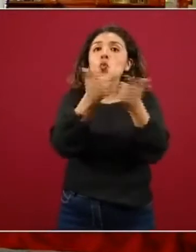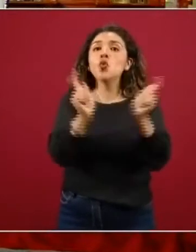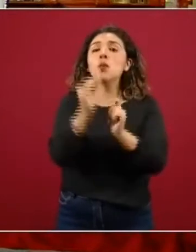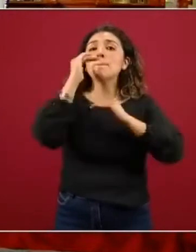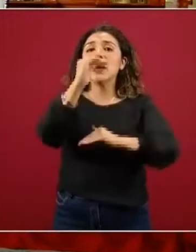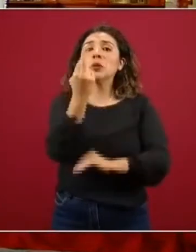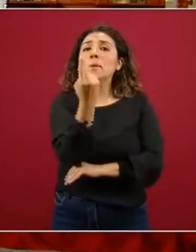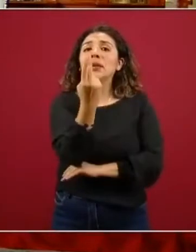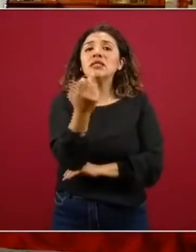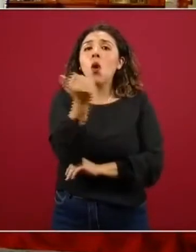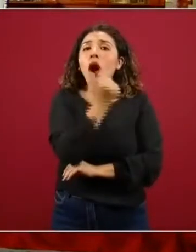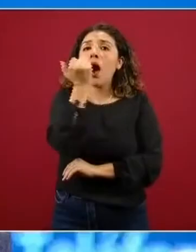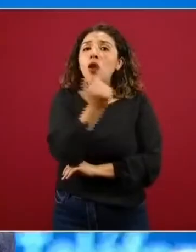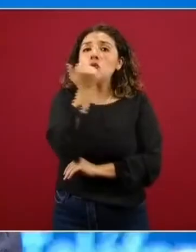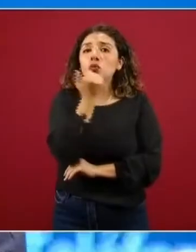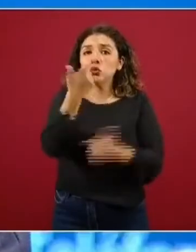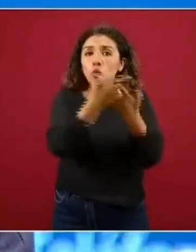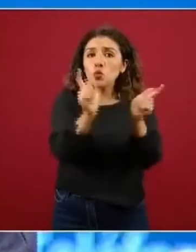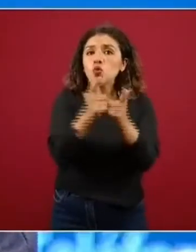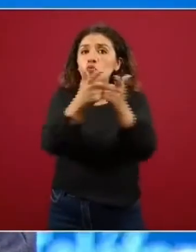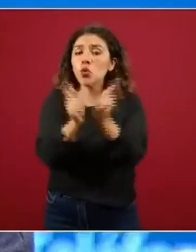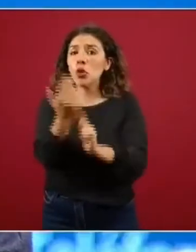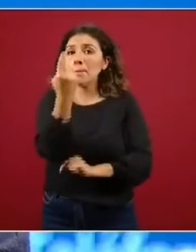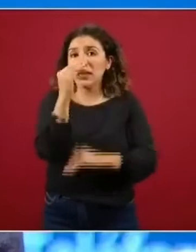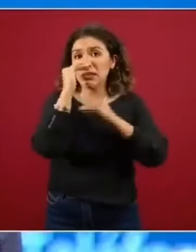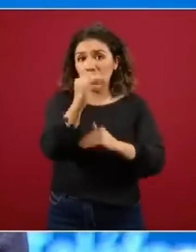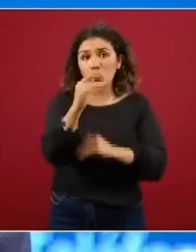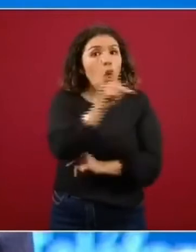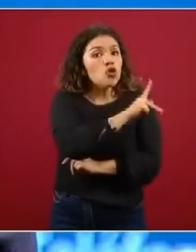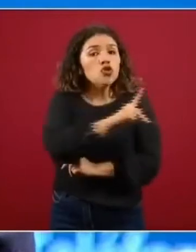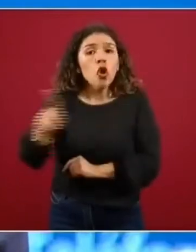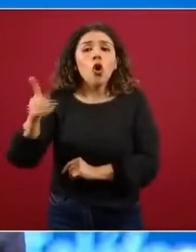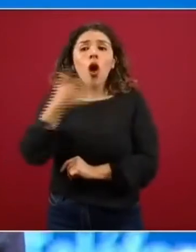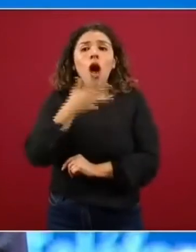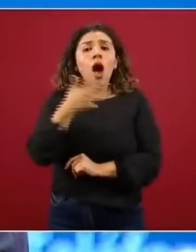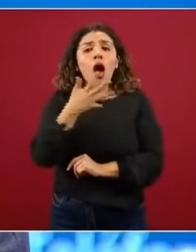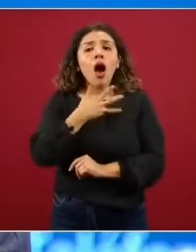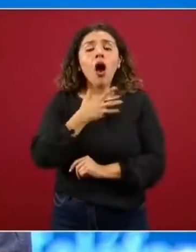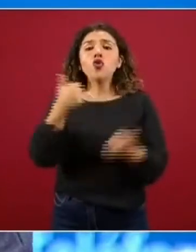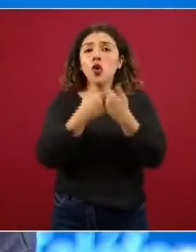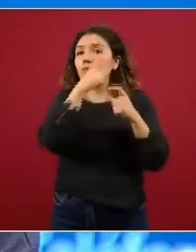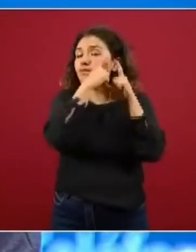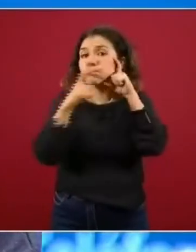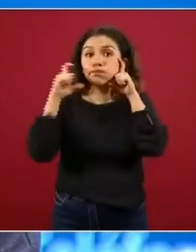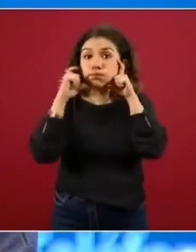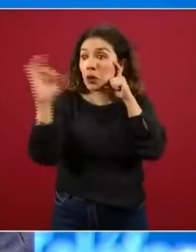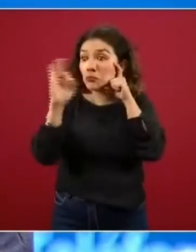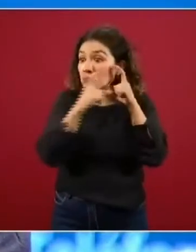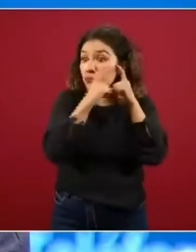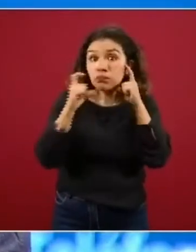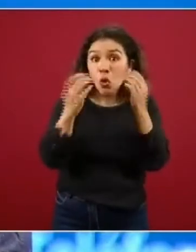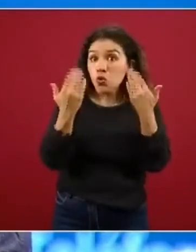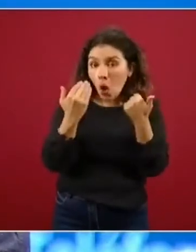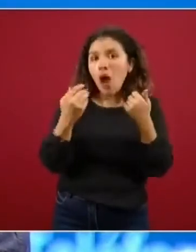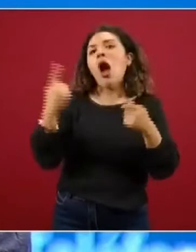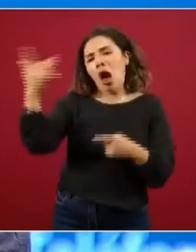25 alumnos por grupo todos van a tener cubrebocas si no lo llevan se va a